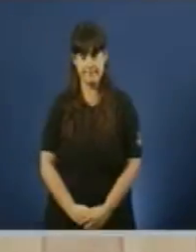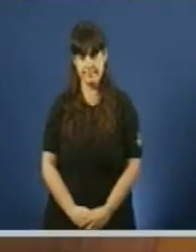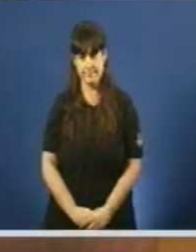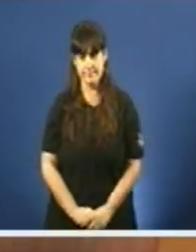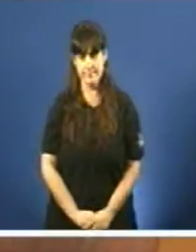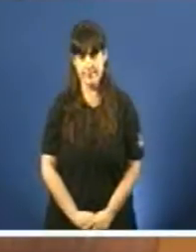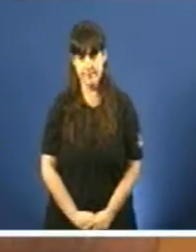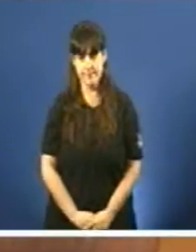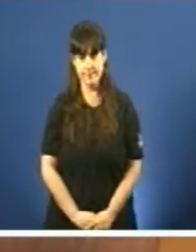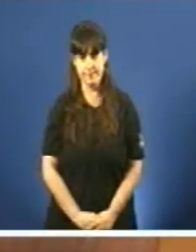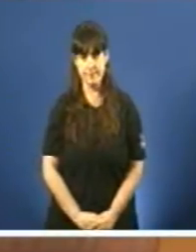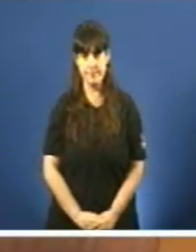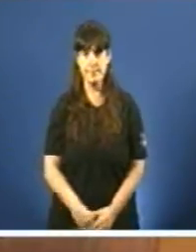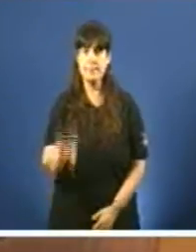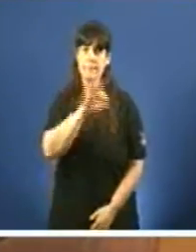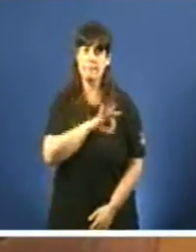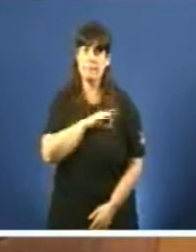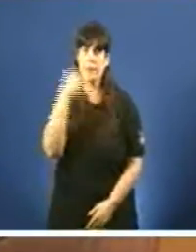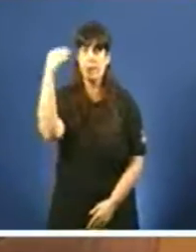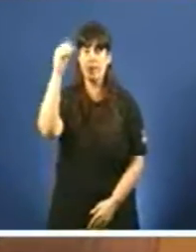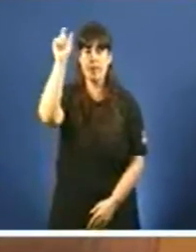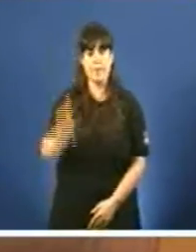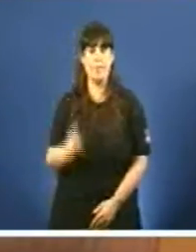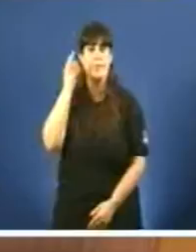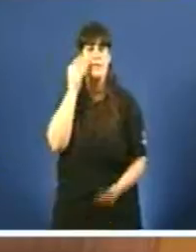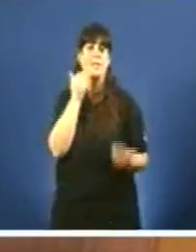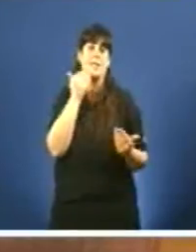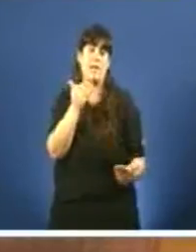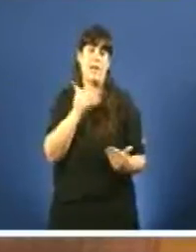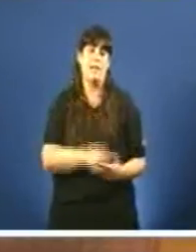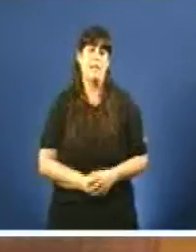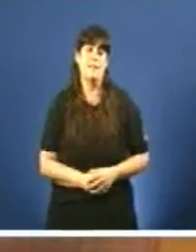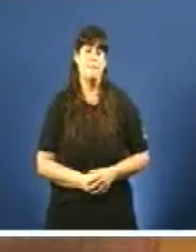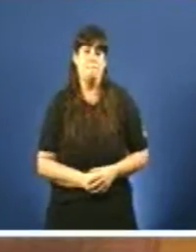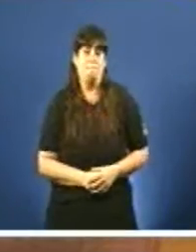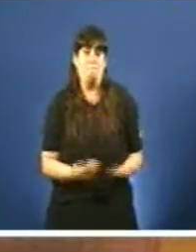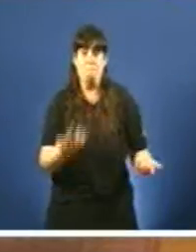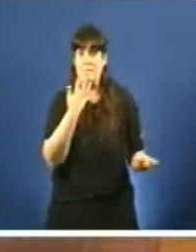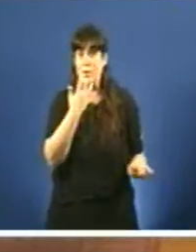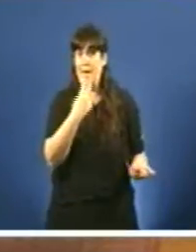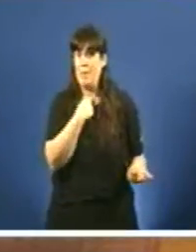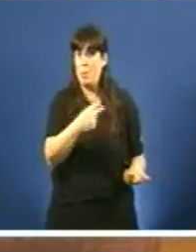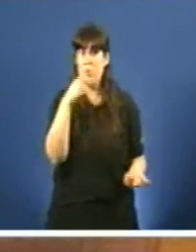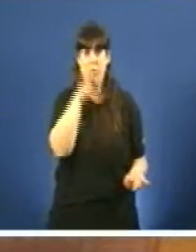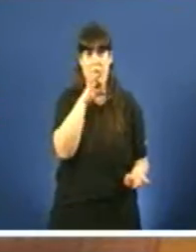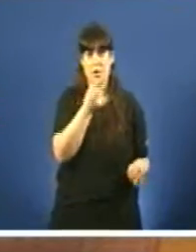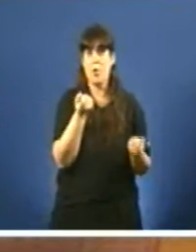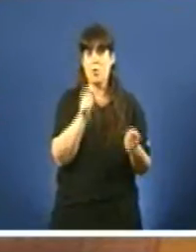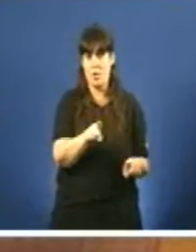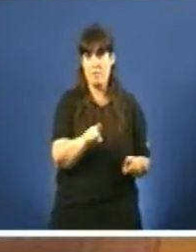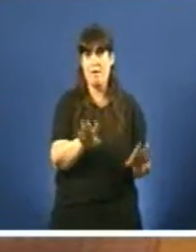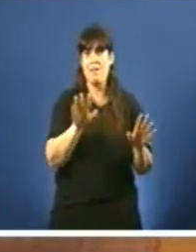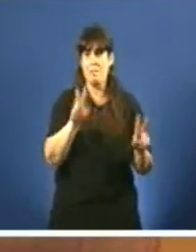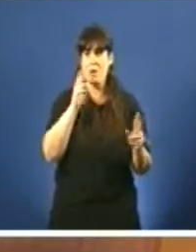Grazas, senhora presidenta. Non fai falla falar galego para saber que o que se está a facer con él é